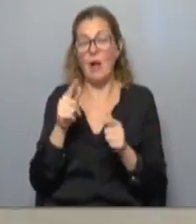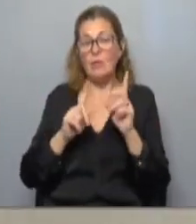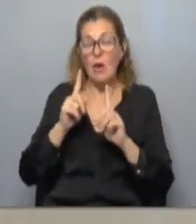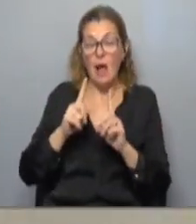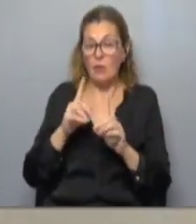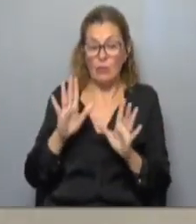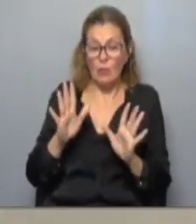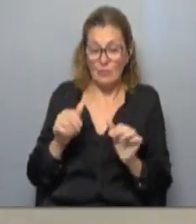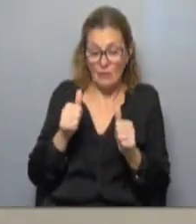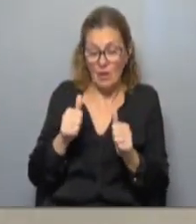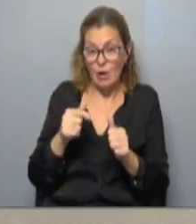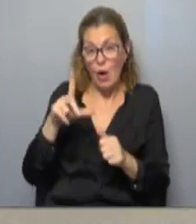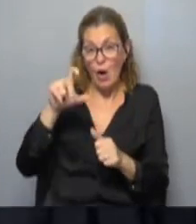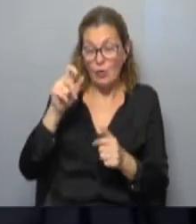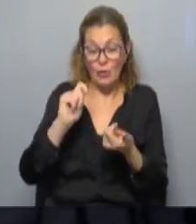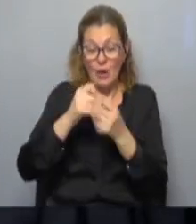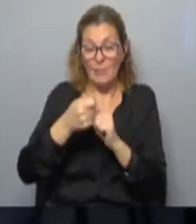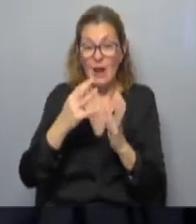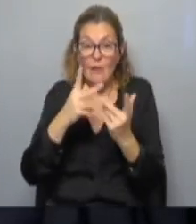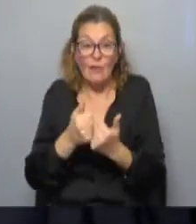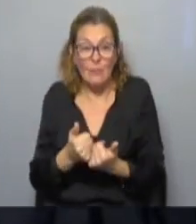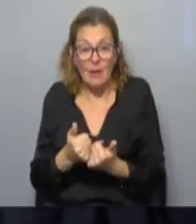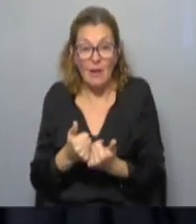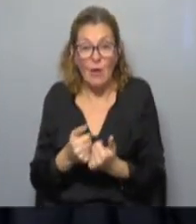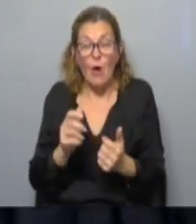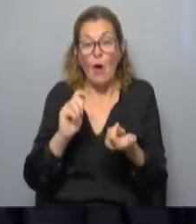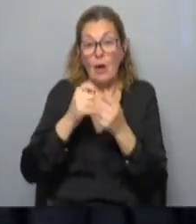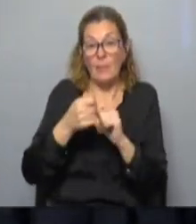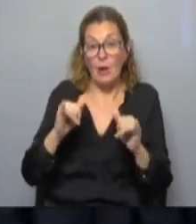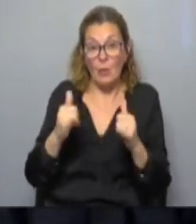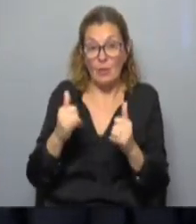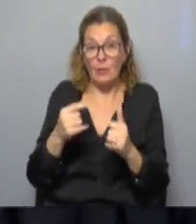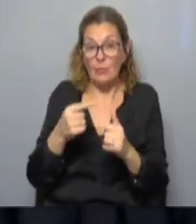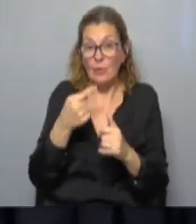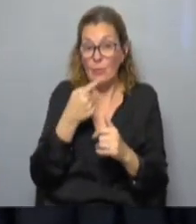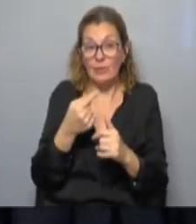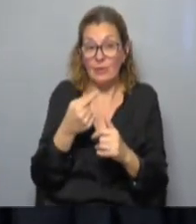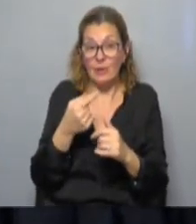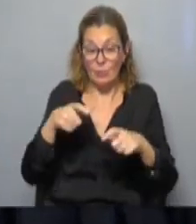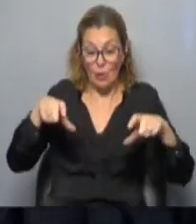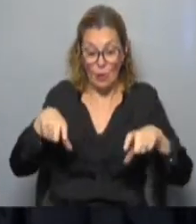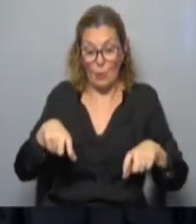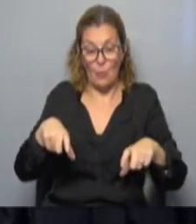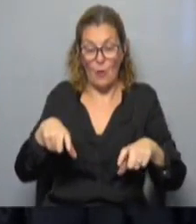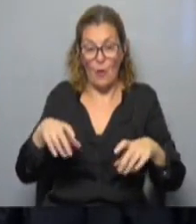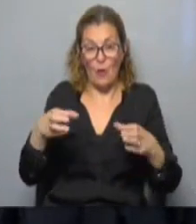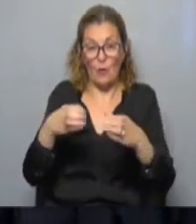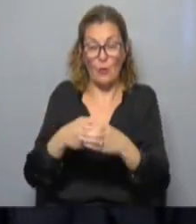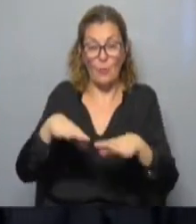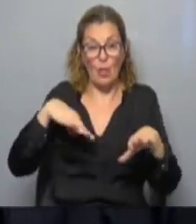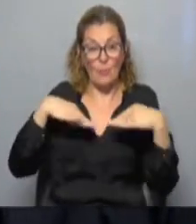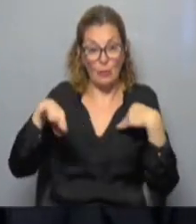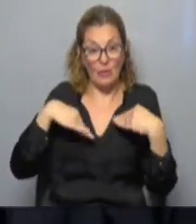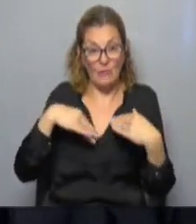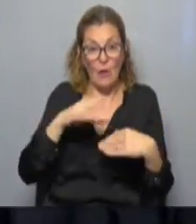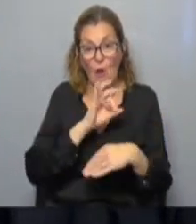funcionando lo lógico es cambiar la estrategia o cambiar los jugadores, ¿no? Como sucede en un equipo deportivo